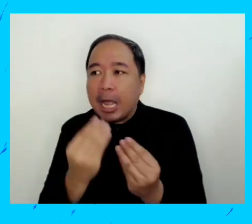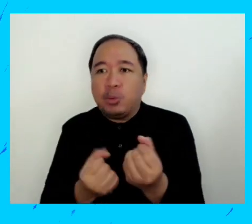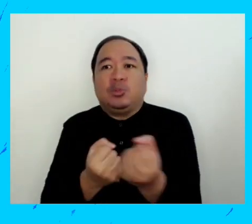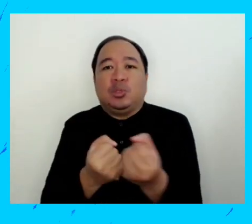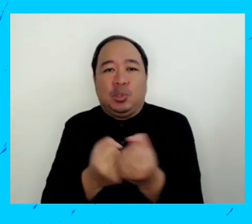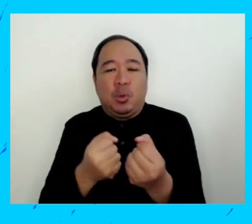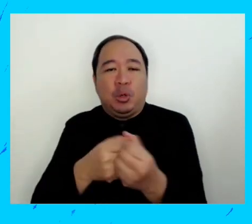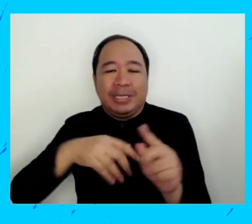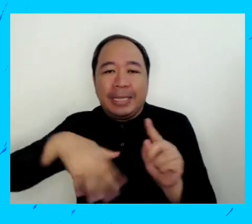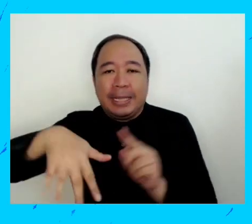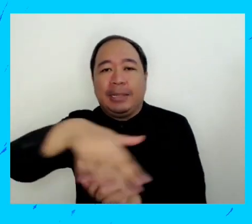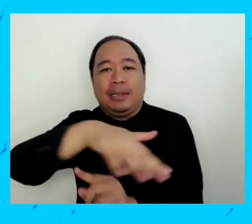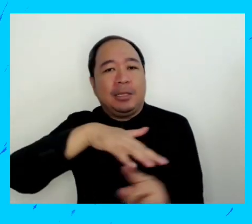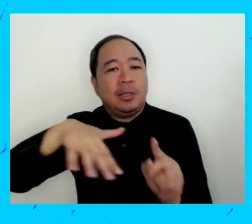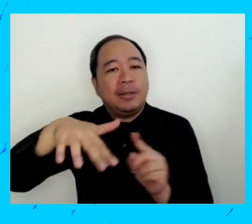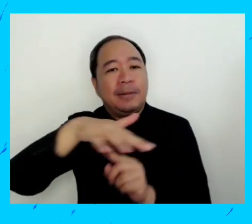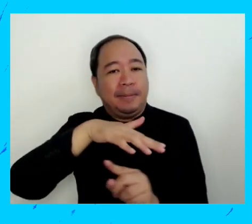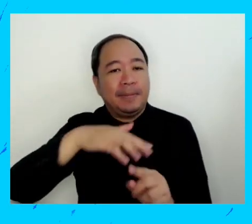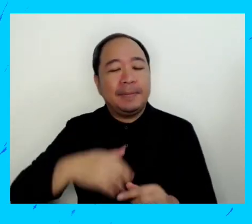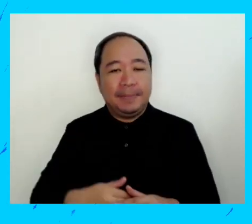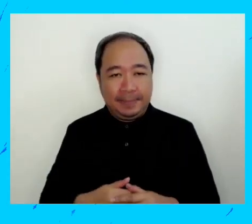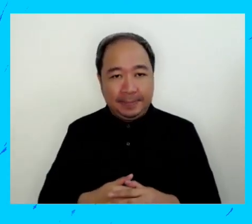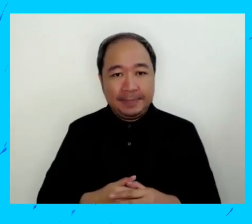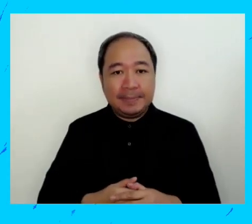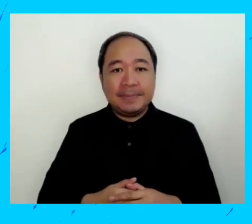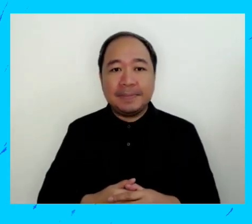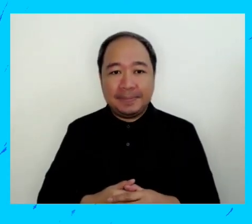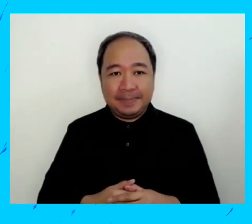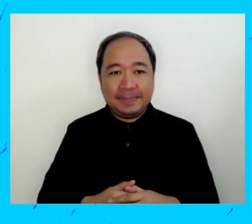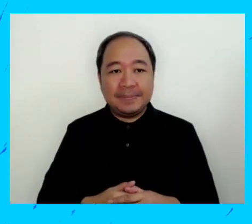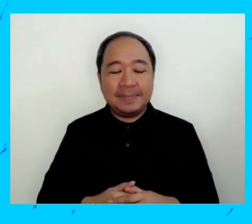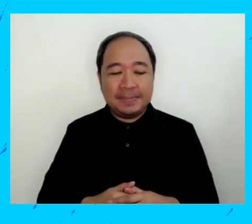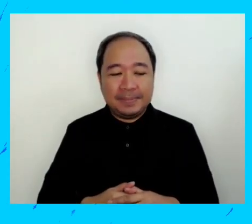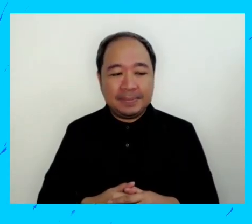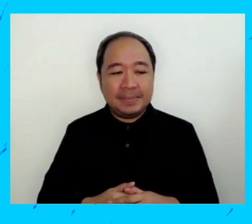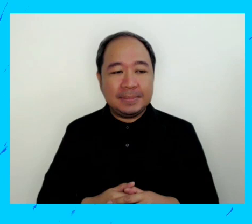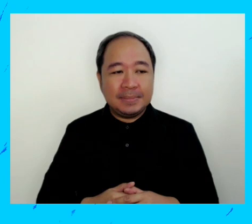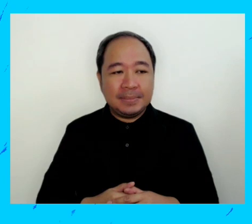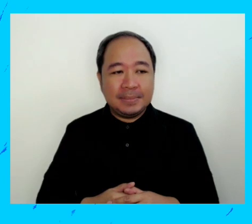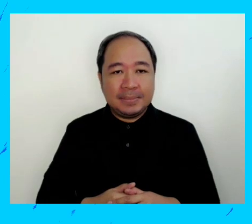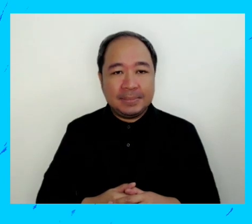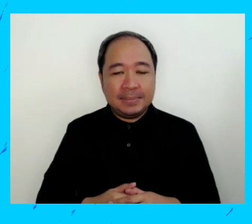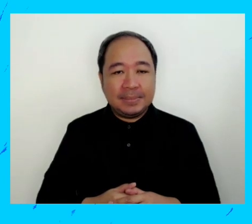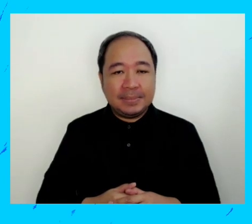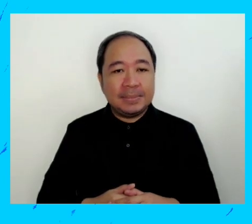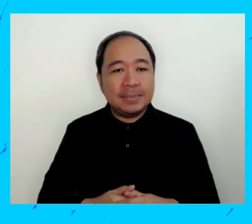en los jóvenes, pero también en los padres que apoyan a esos sistemas también.